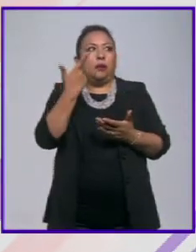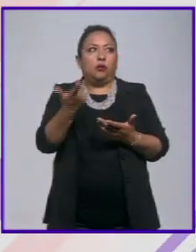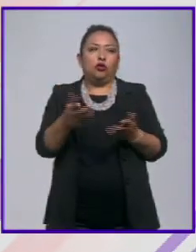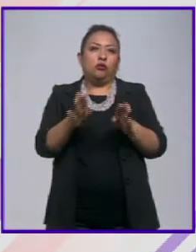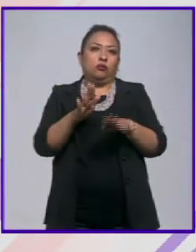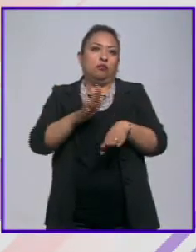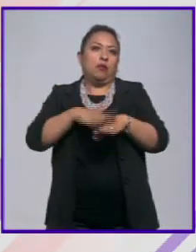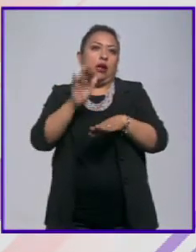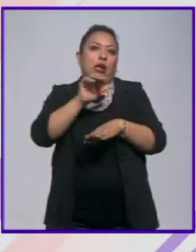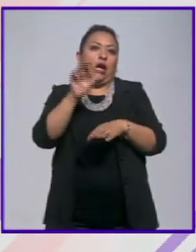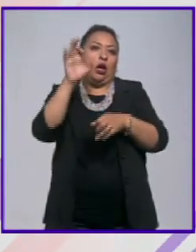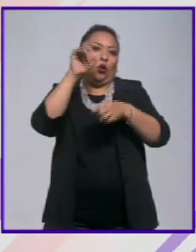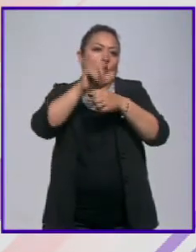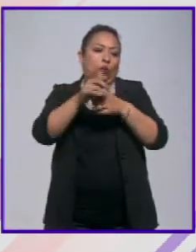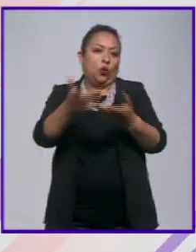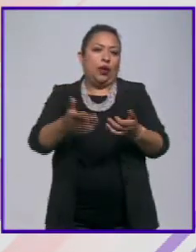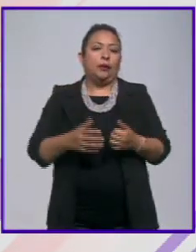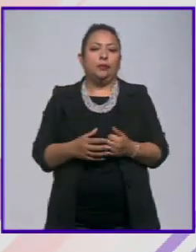medida más grande en la cultura